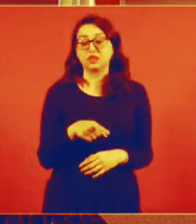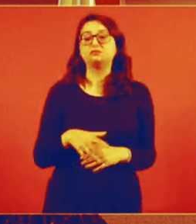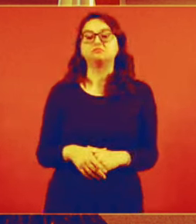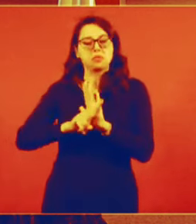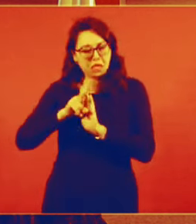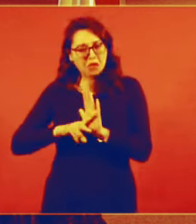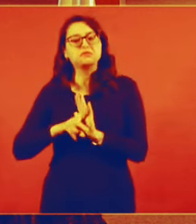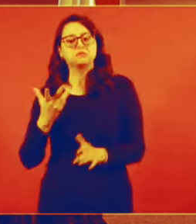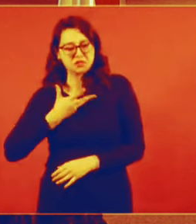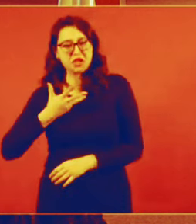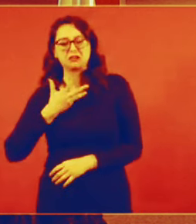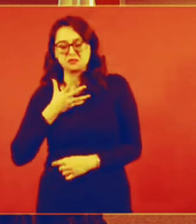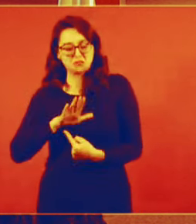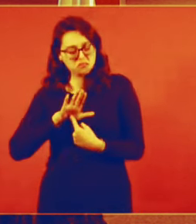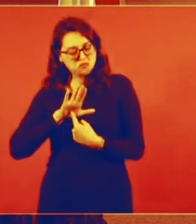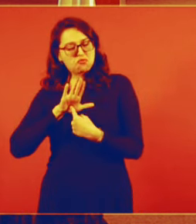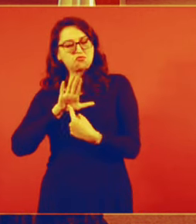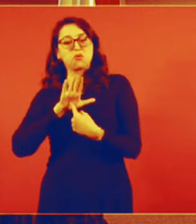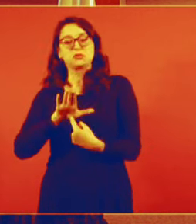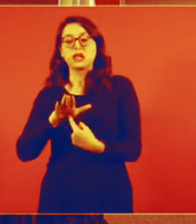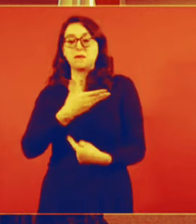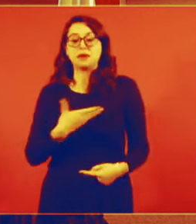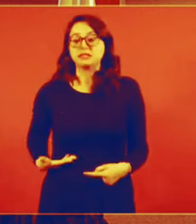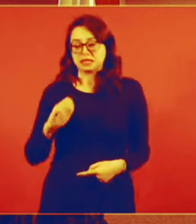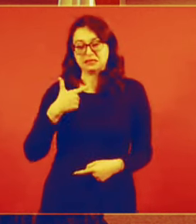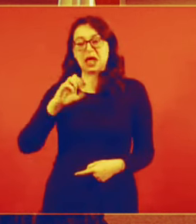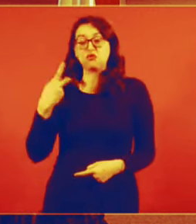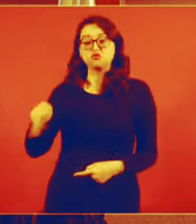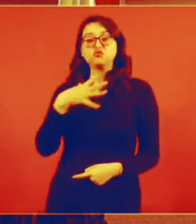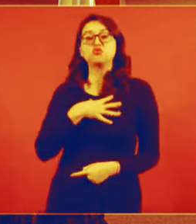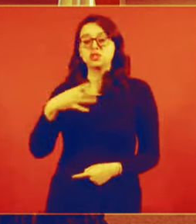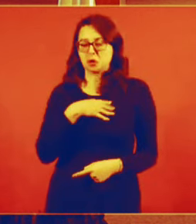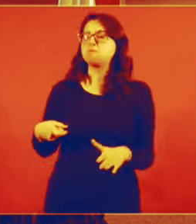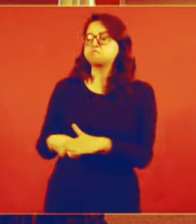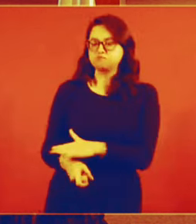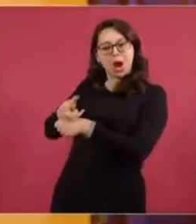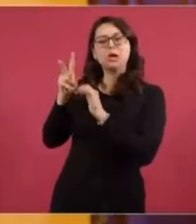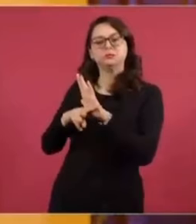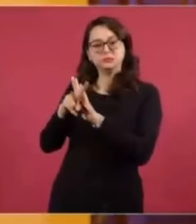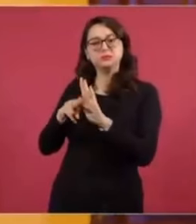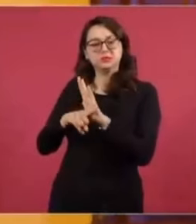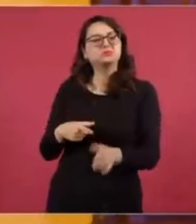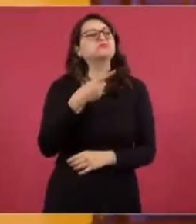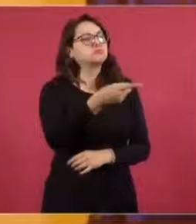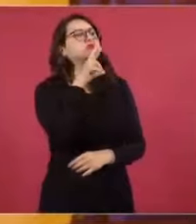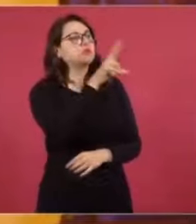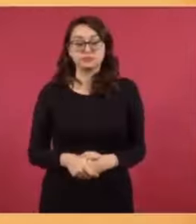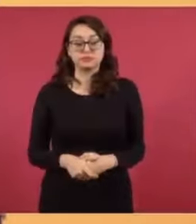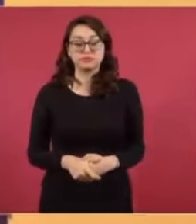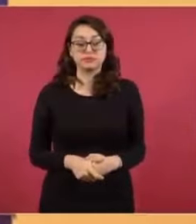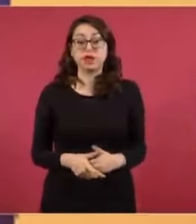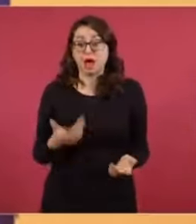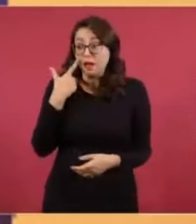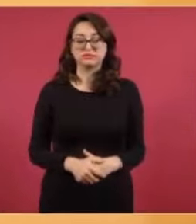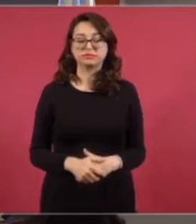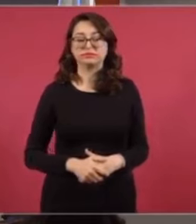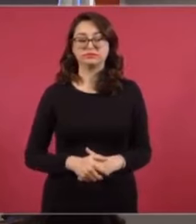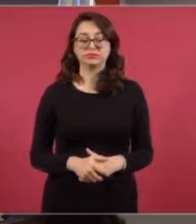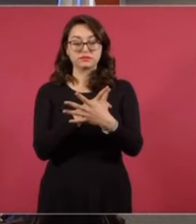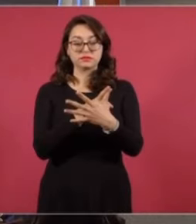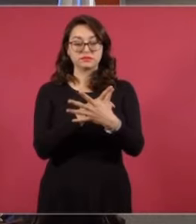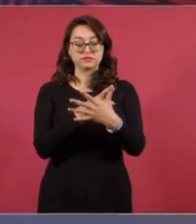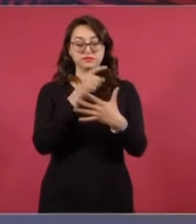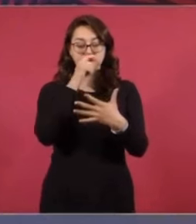posición de videos que mostraban a los hijos del presidente recibiendo dinero procedente del crimen organizado. ¿Cómo responden a estos testimonios? ¿Dónde están los videos?